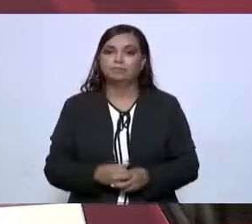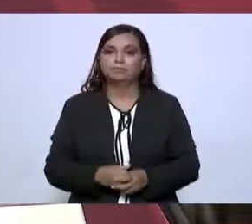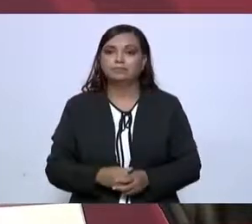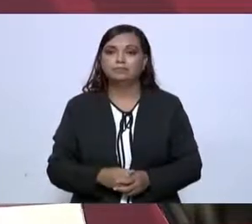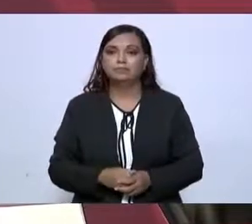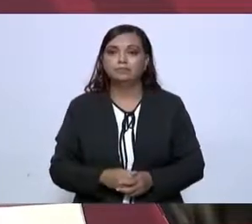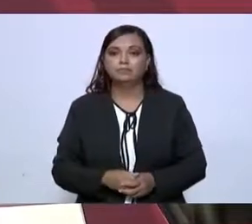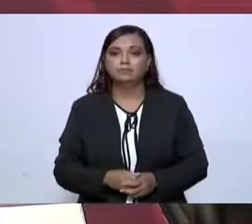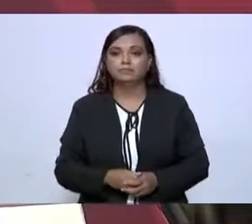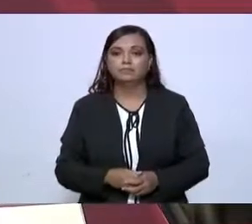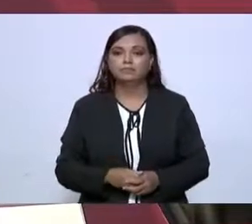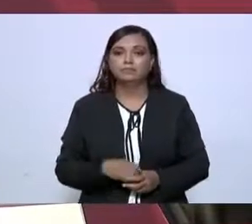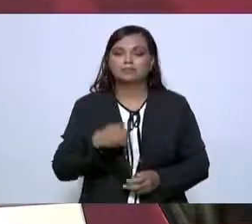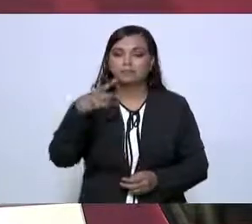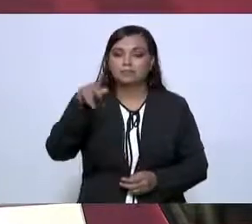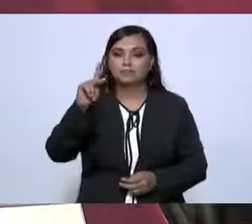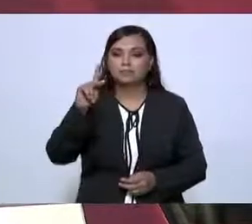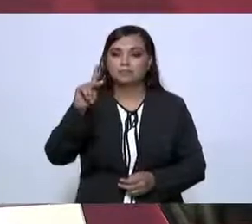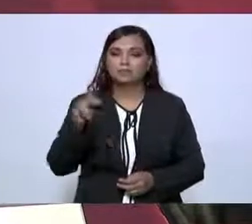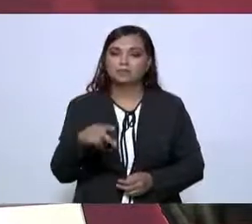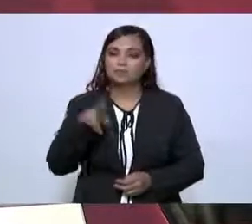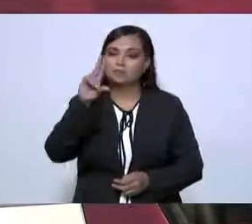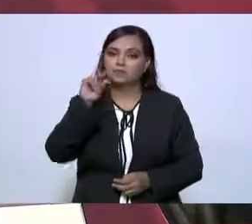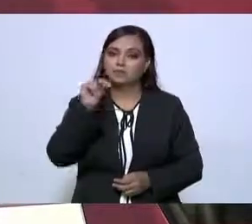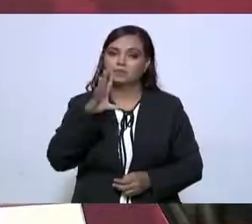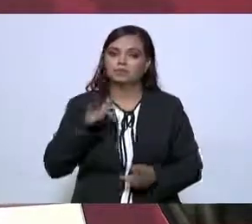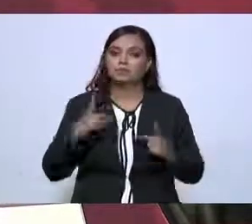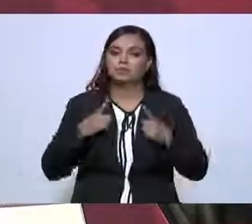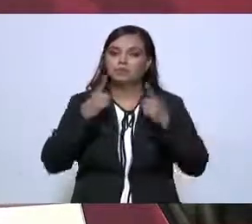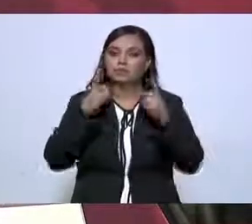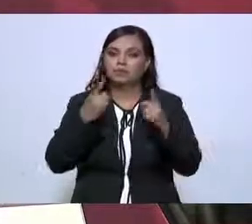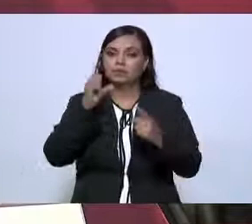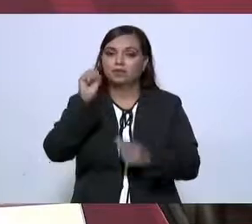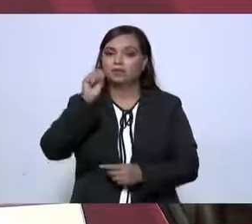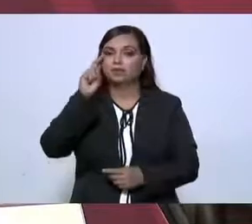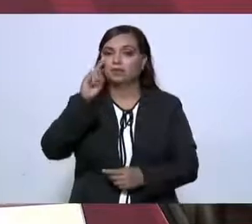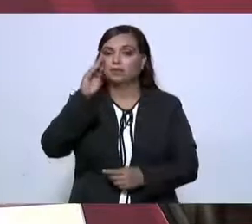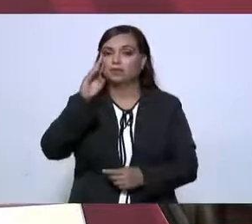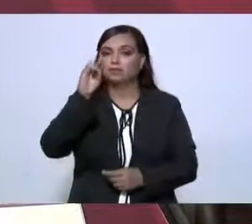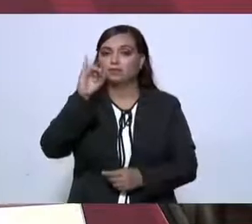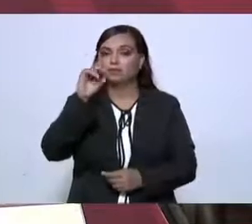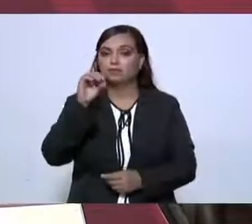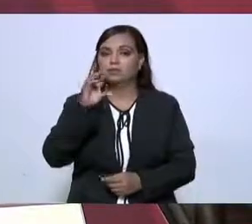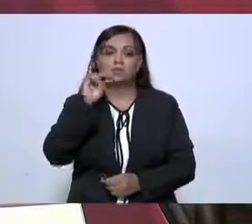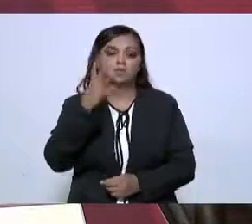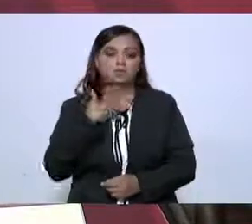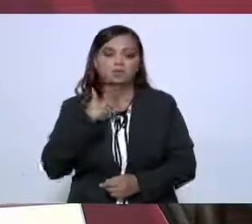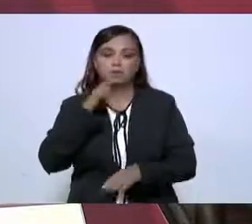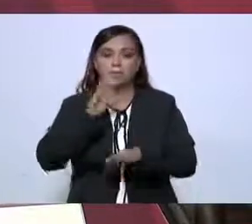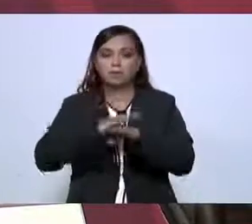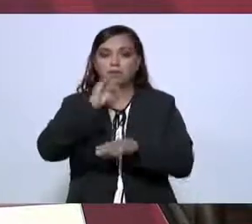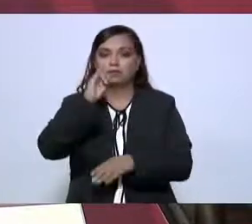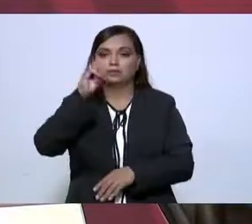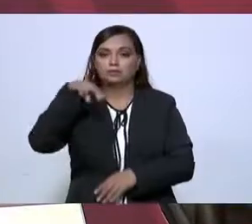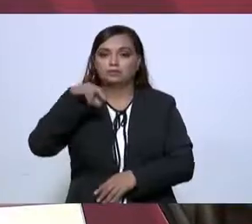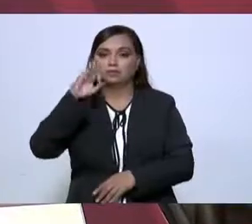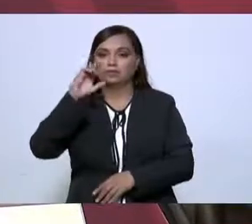pero si no entregamos ese subsidio, no tendríamos una inflación